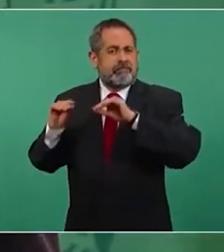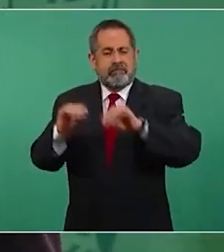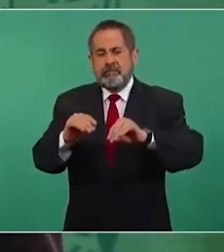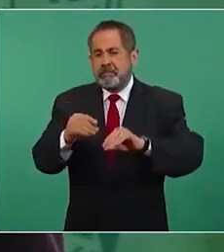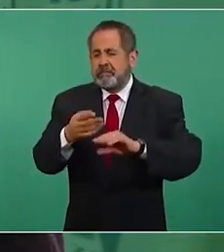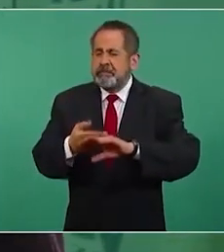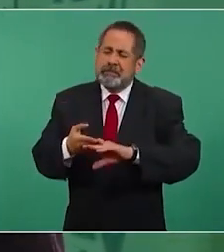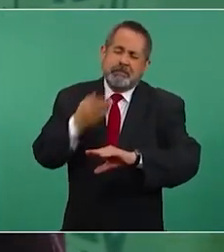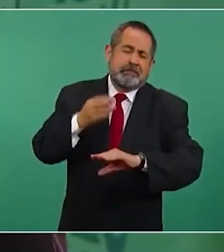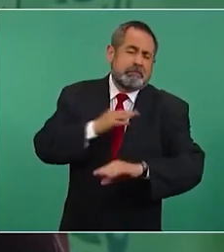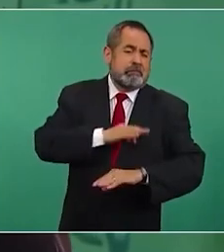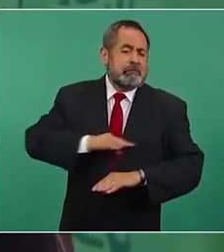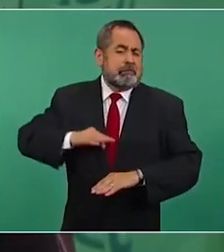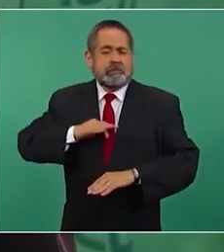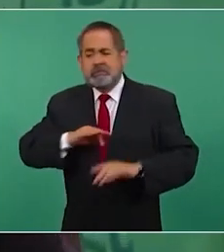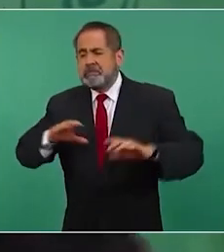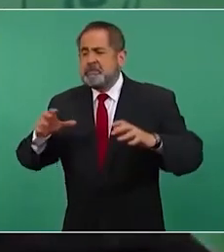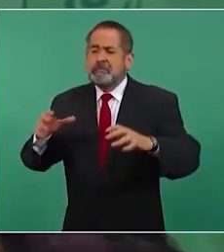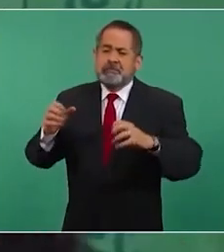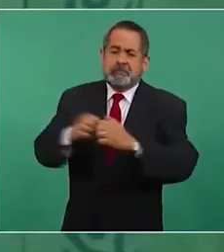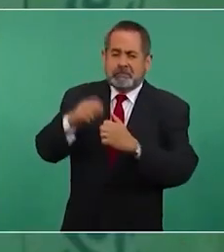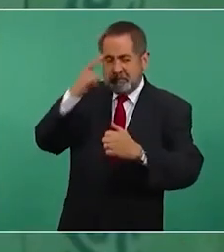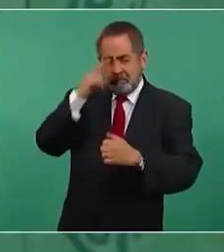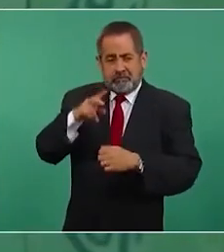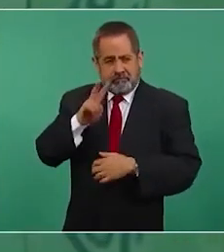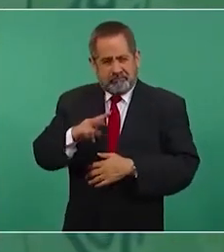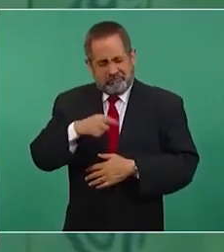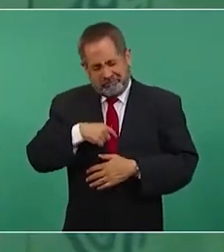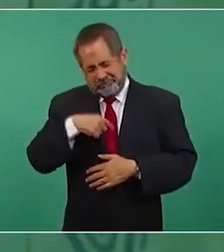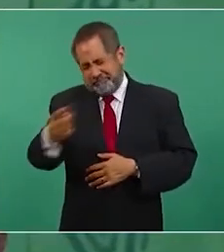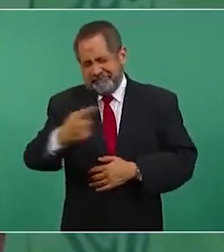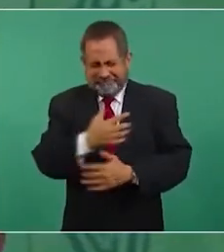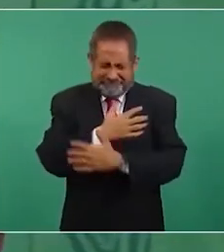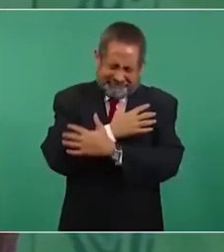felices les mando un abrazo